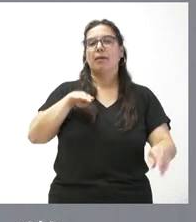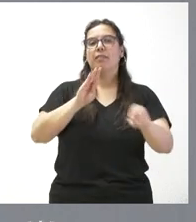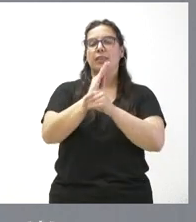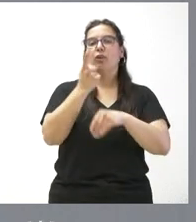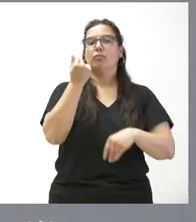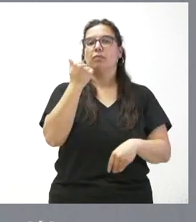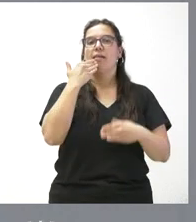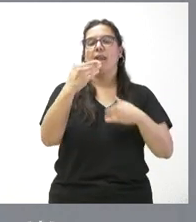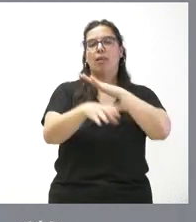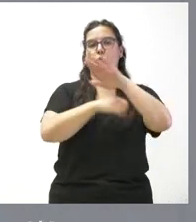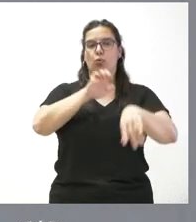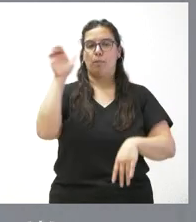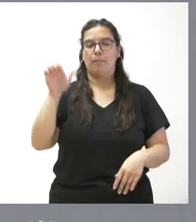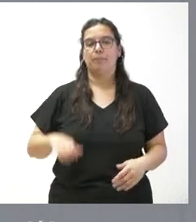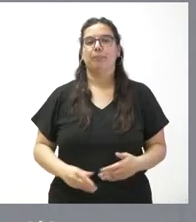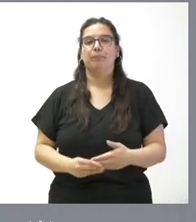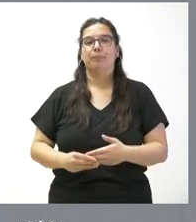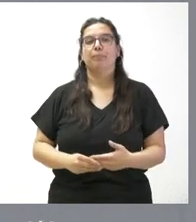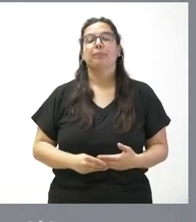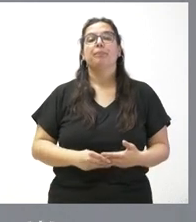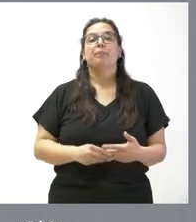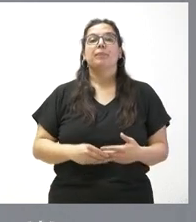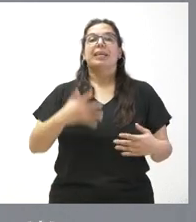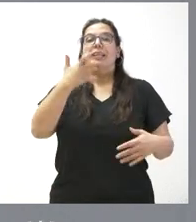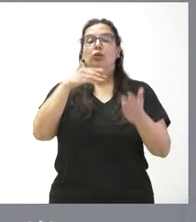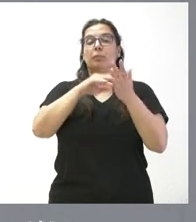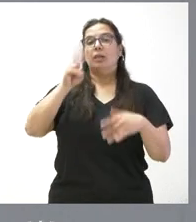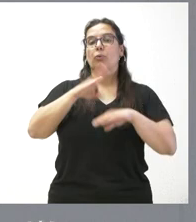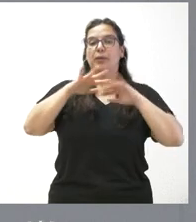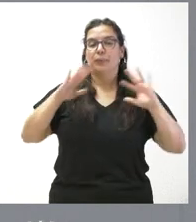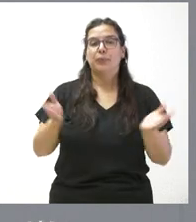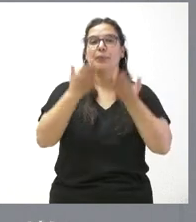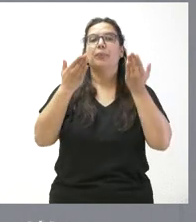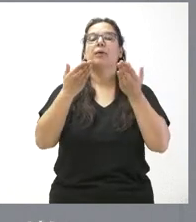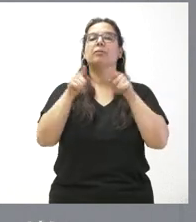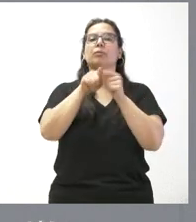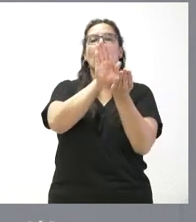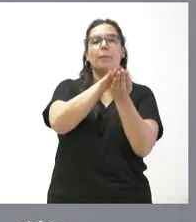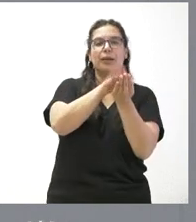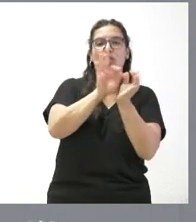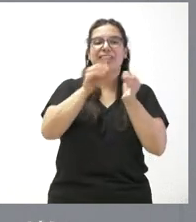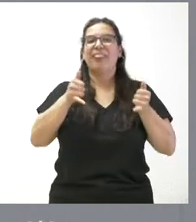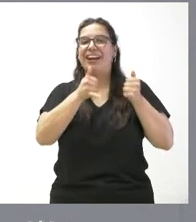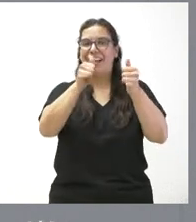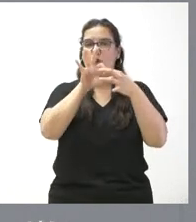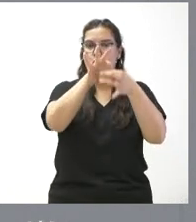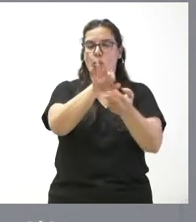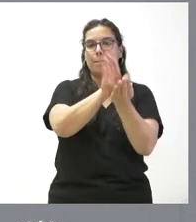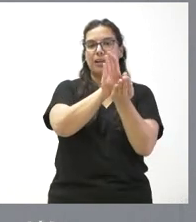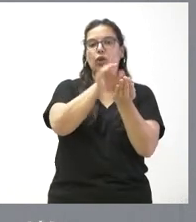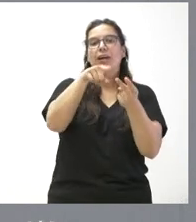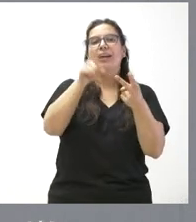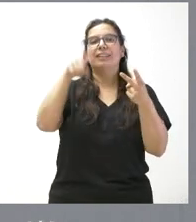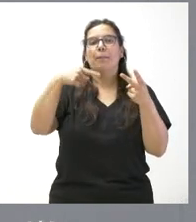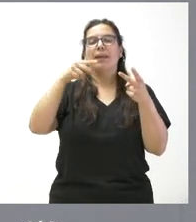los fondos de la Unión Europea. 500.000 euros para fomentar las poblaciones de Mejillón de Río y Trucha